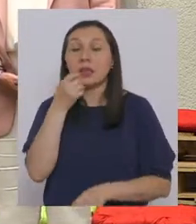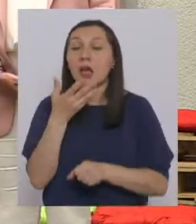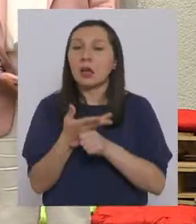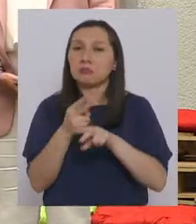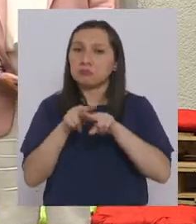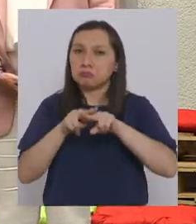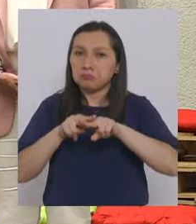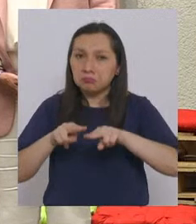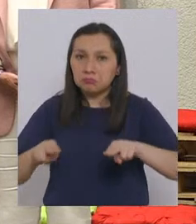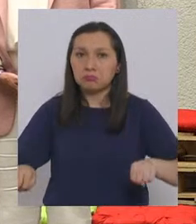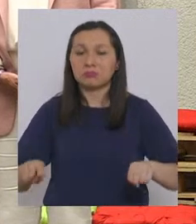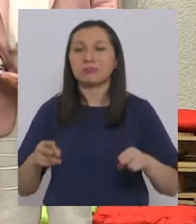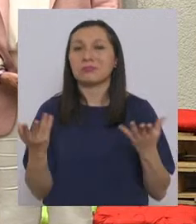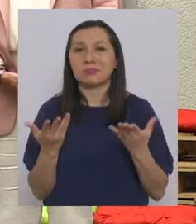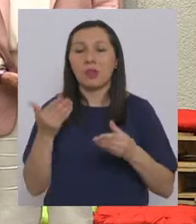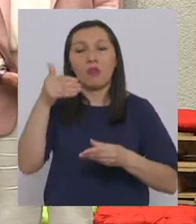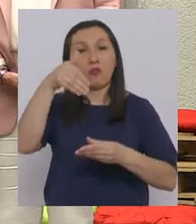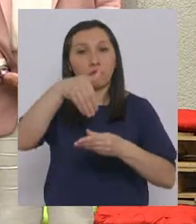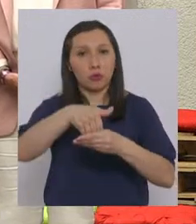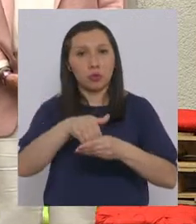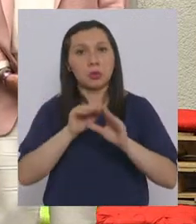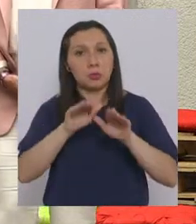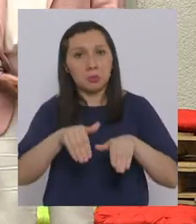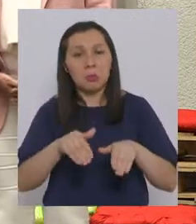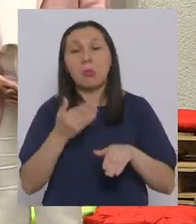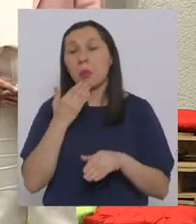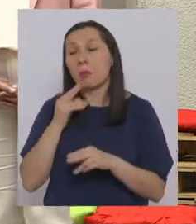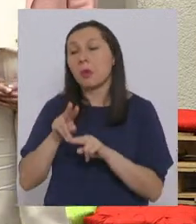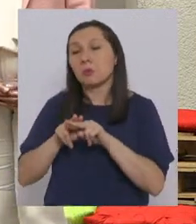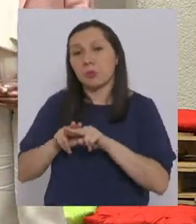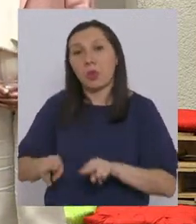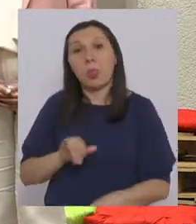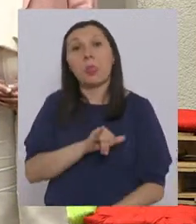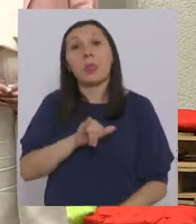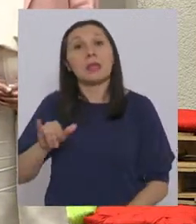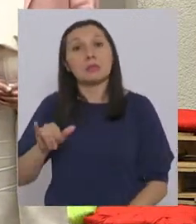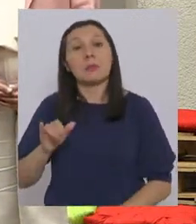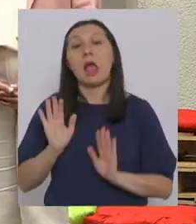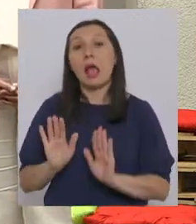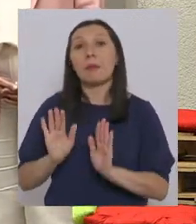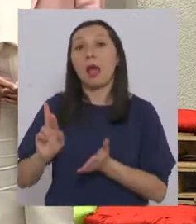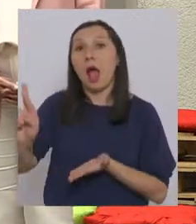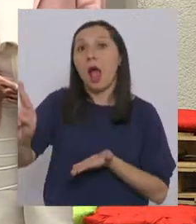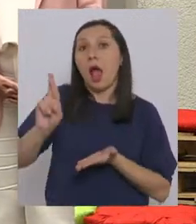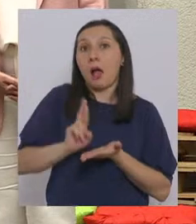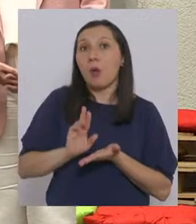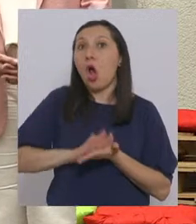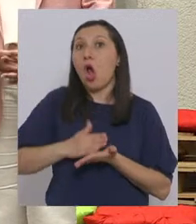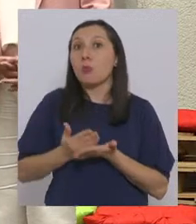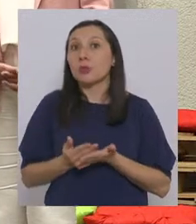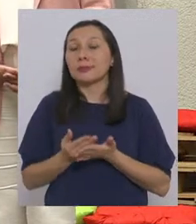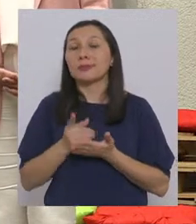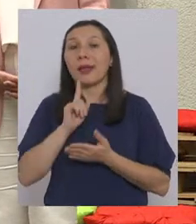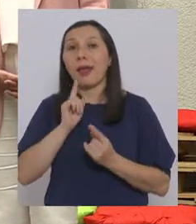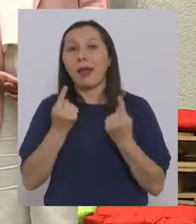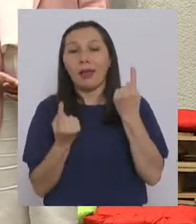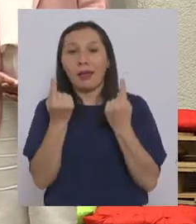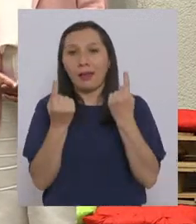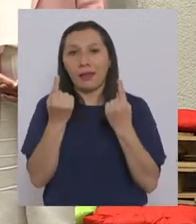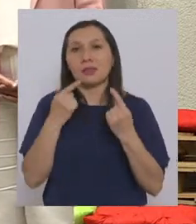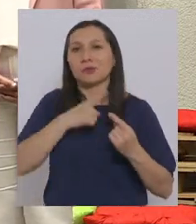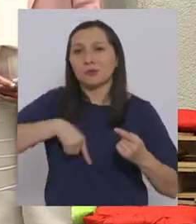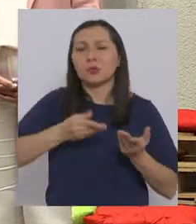tranquilidad en las votaciones mismas, así como tranquilidad luego en la espera de los resultados. Nosotros tenemos un